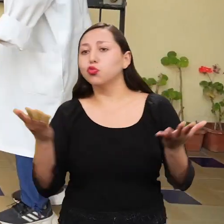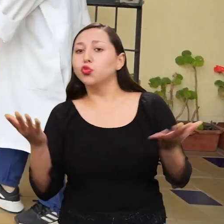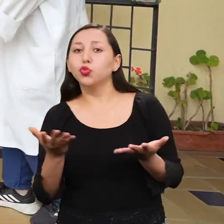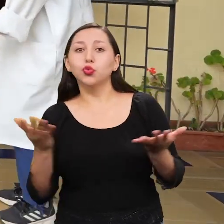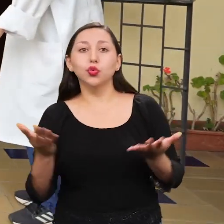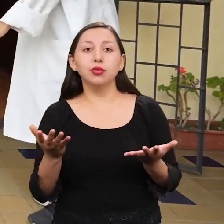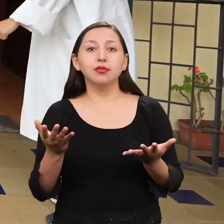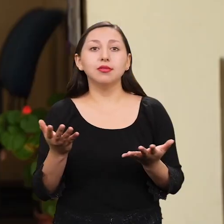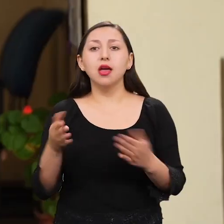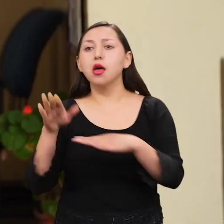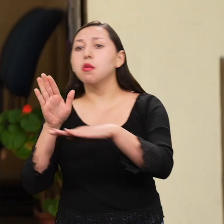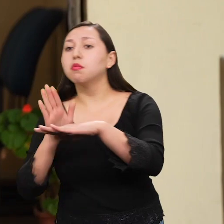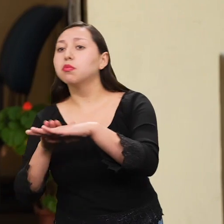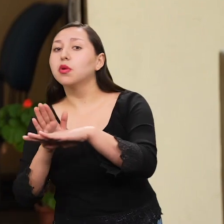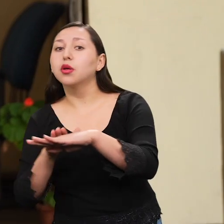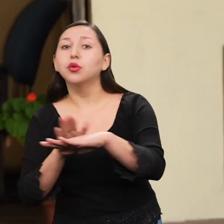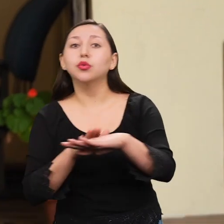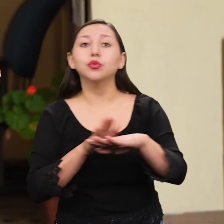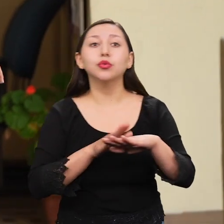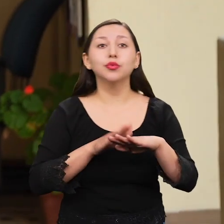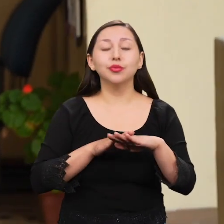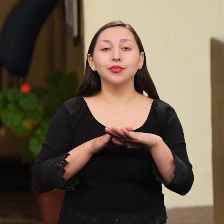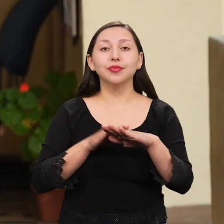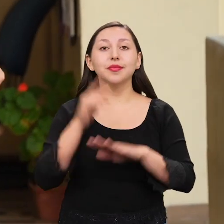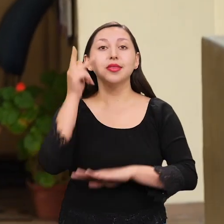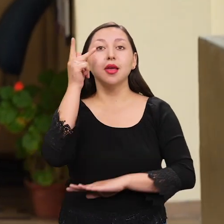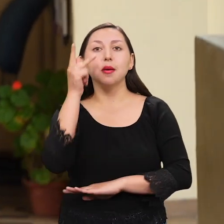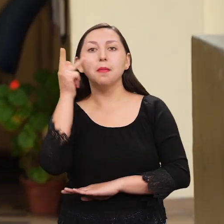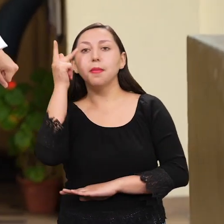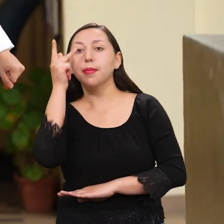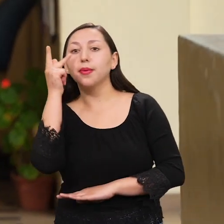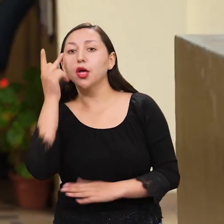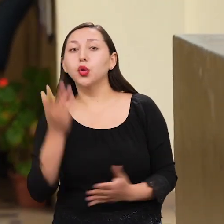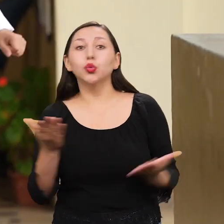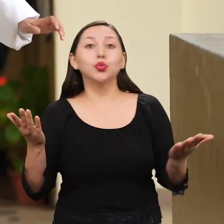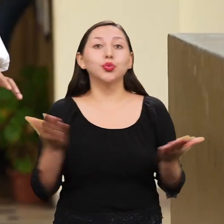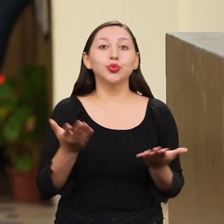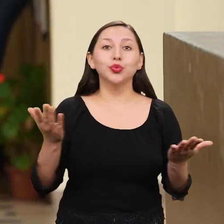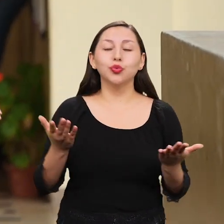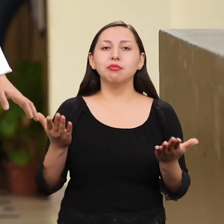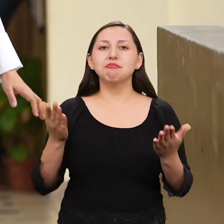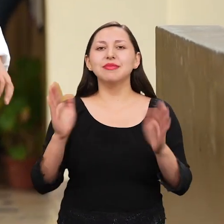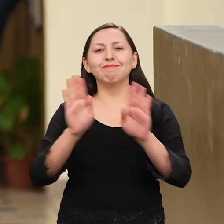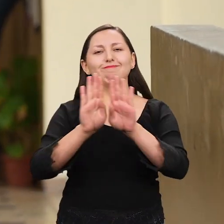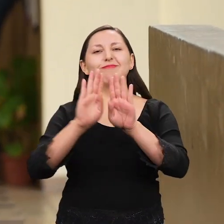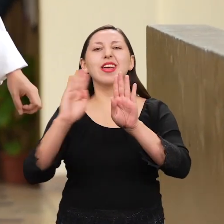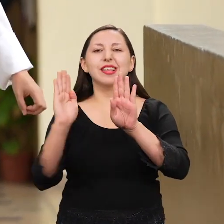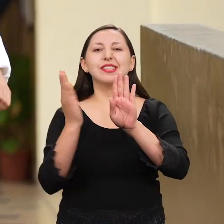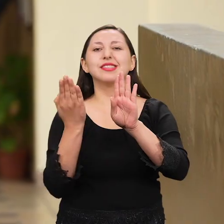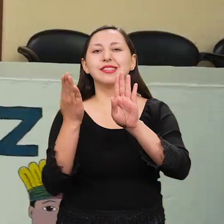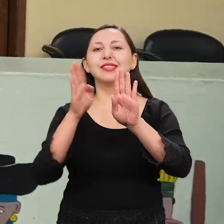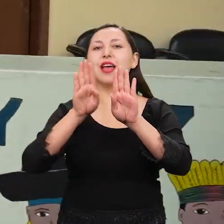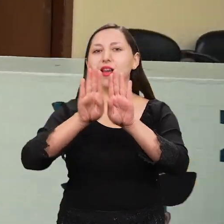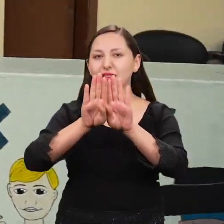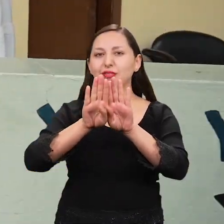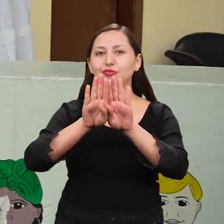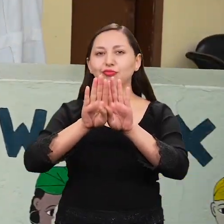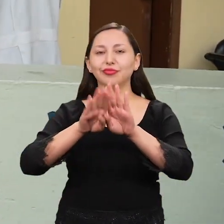¿Paulina? No. Aquí. Está cerrada esta puerta.